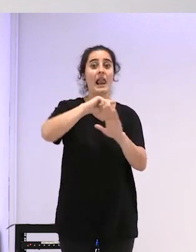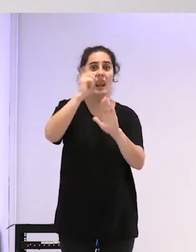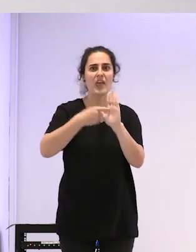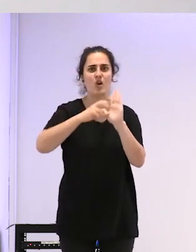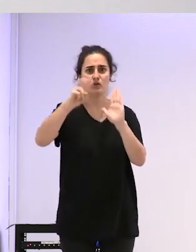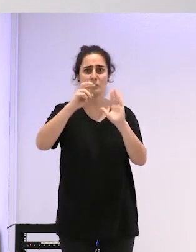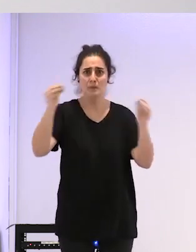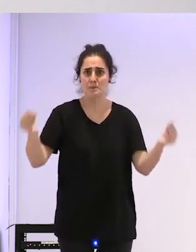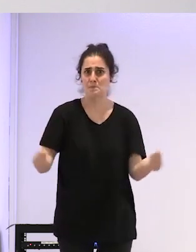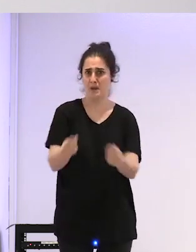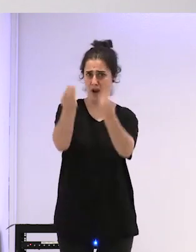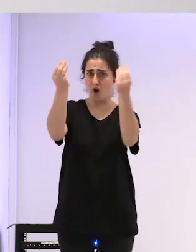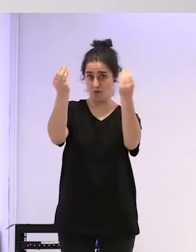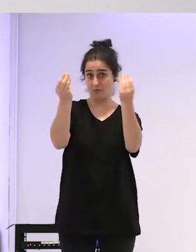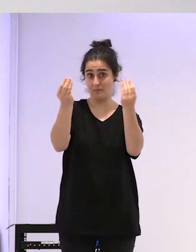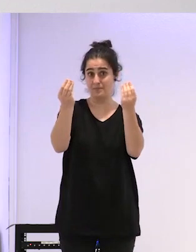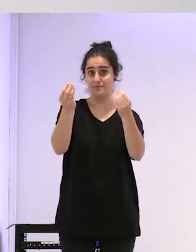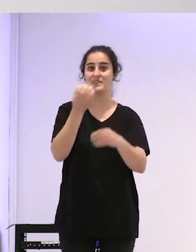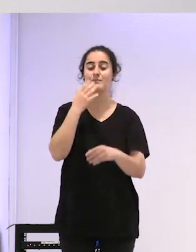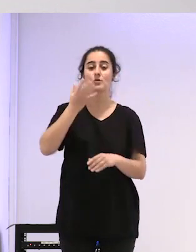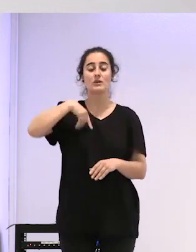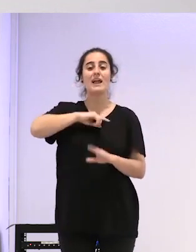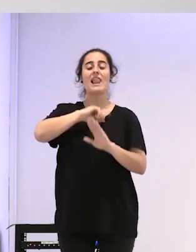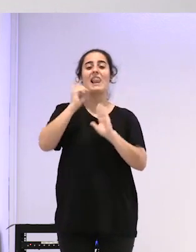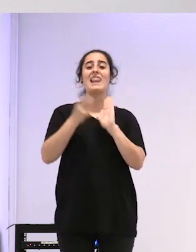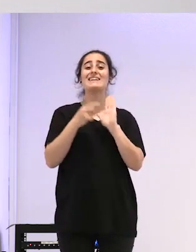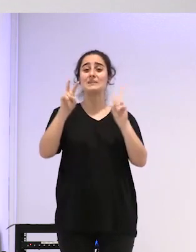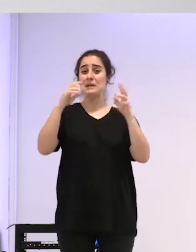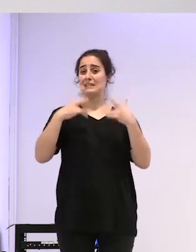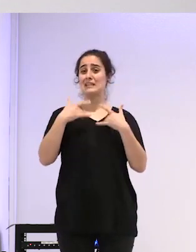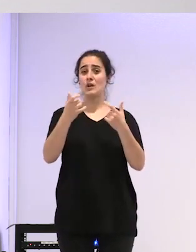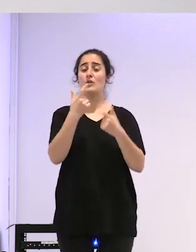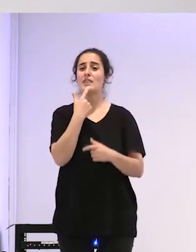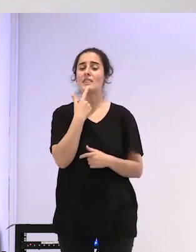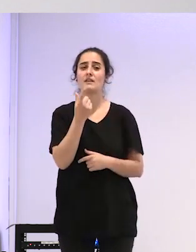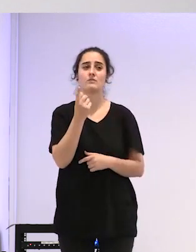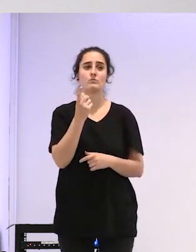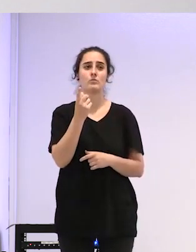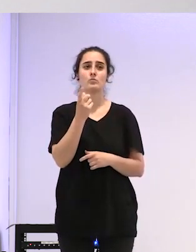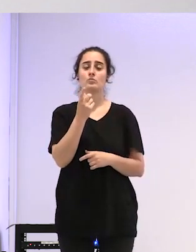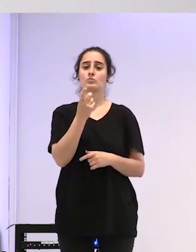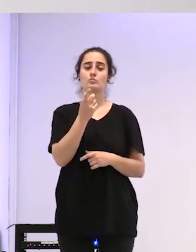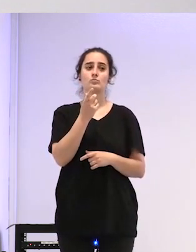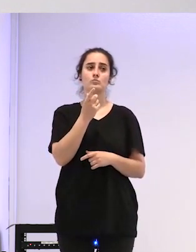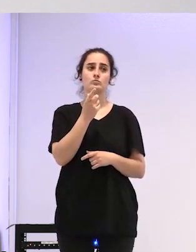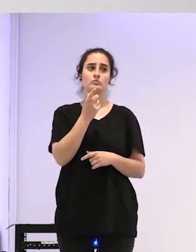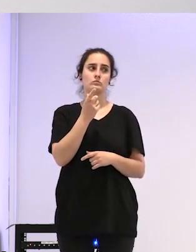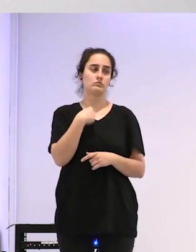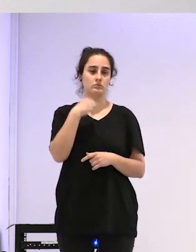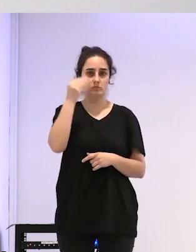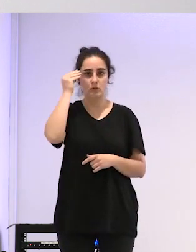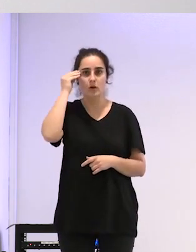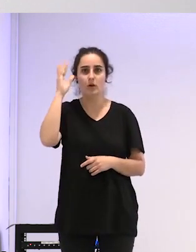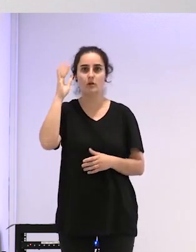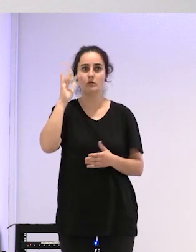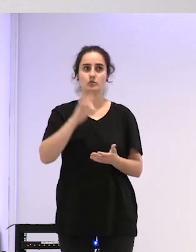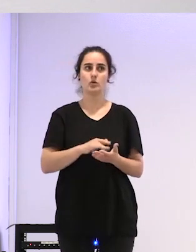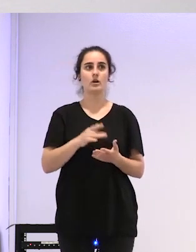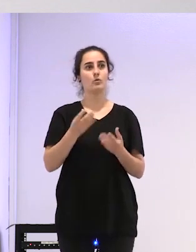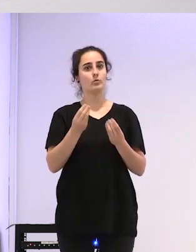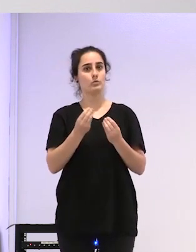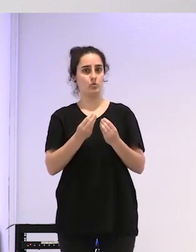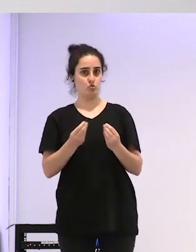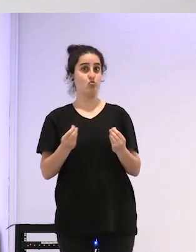ley de hecho en esta ley respecto a salud solo dice que no se podrá considerar que yo creo que fue muy muy